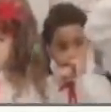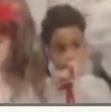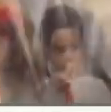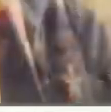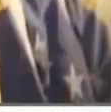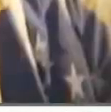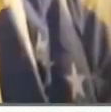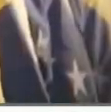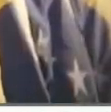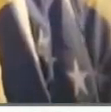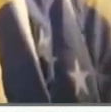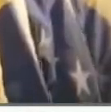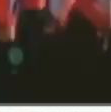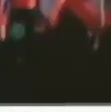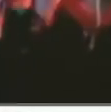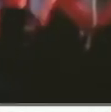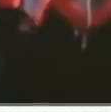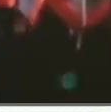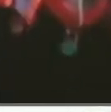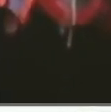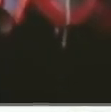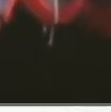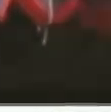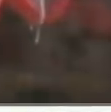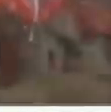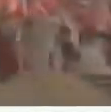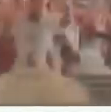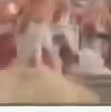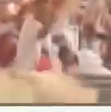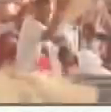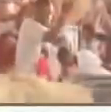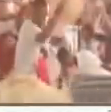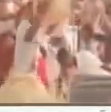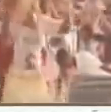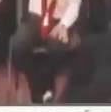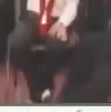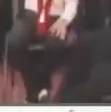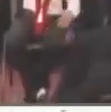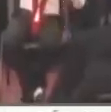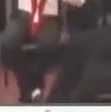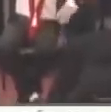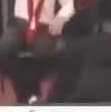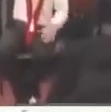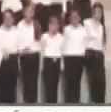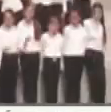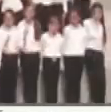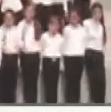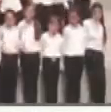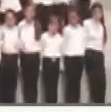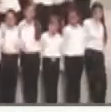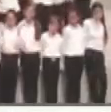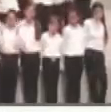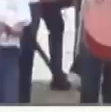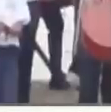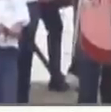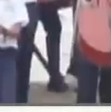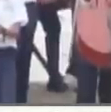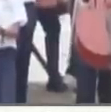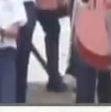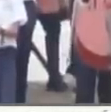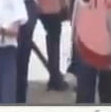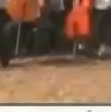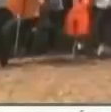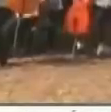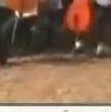ético, cultural. El maestro Abreu hizo historia de la bonita, de la grande, construyendo una gran obra en la